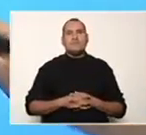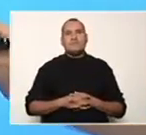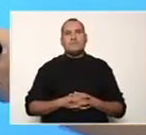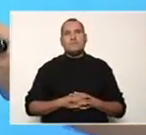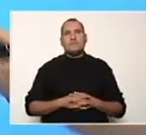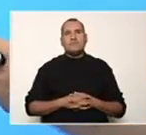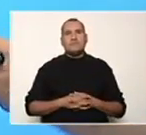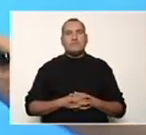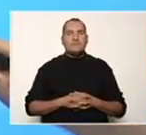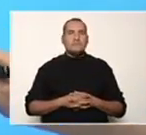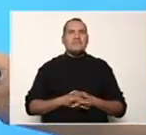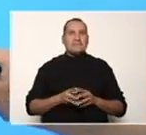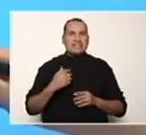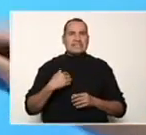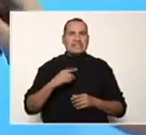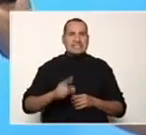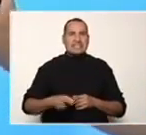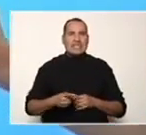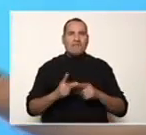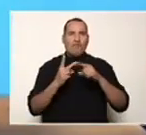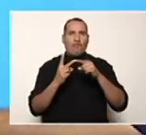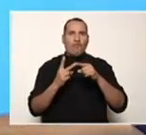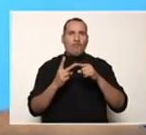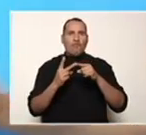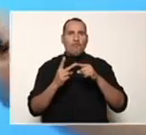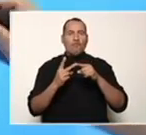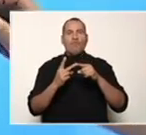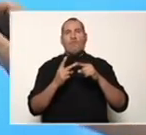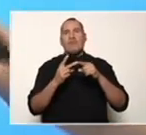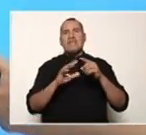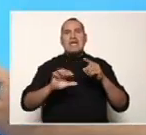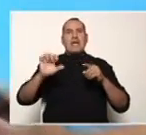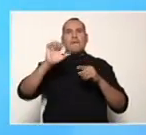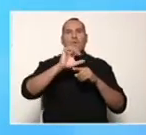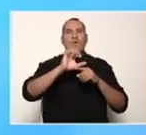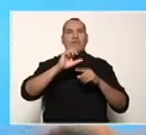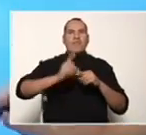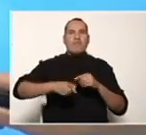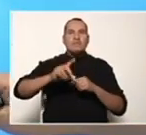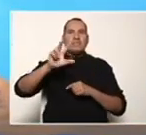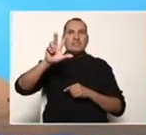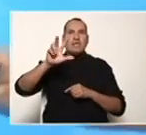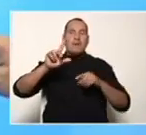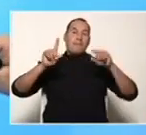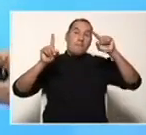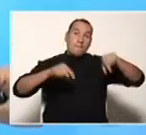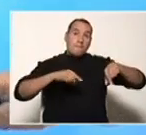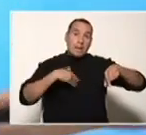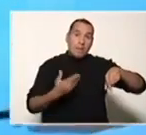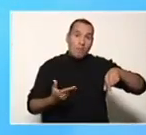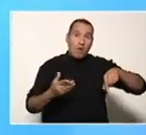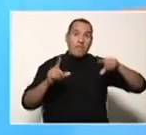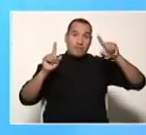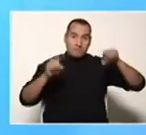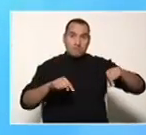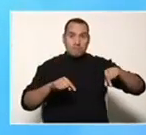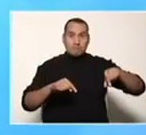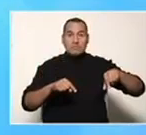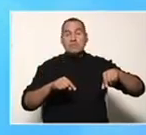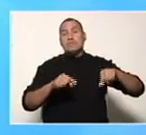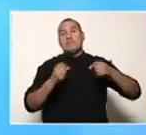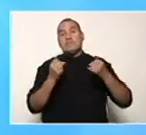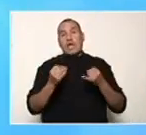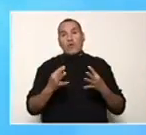base y el exponente debe ser 3. Para que la raíz cúbica se vaya con el exponente y me quede el número